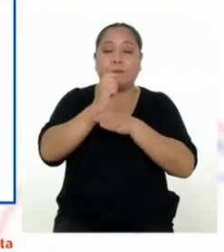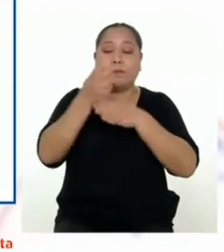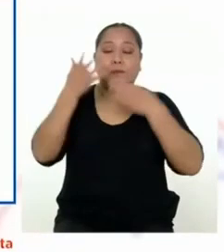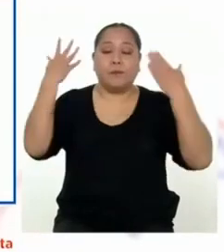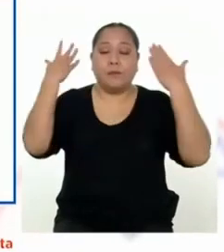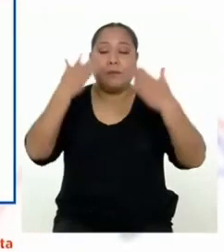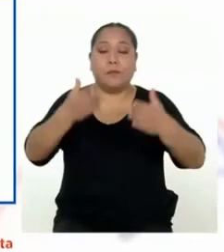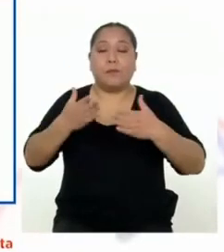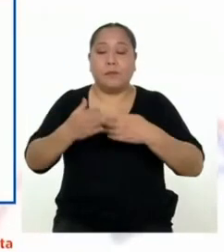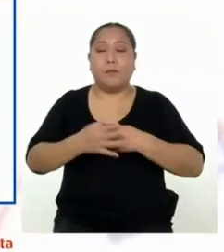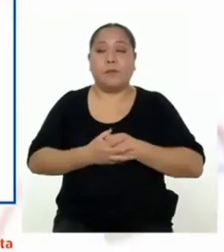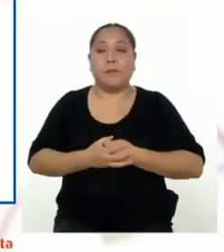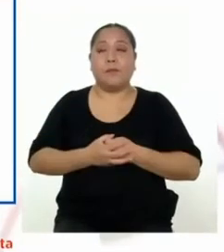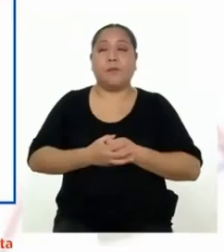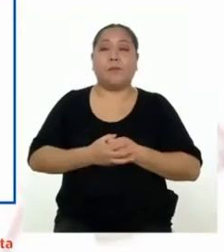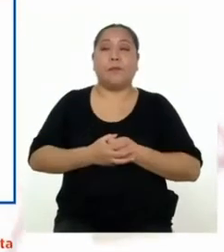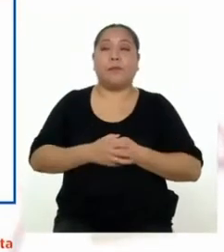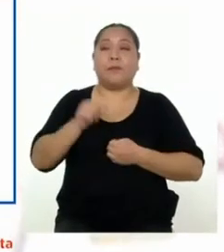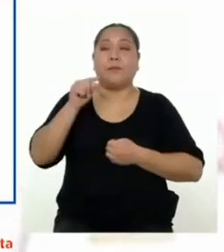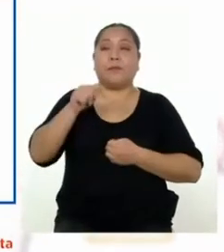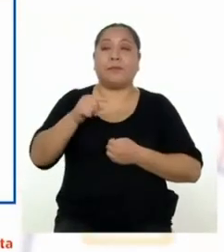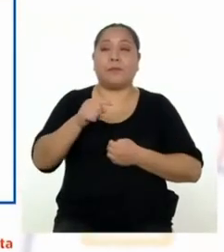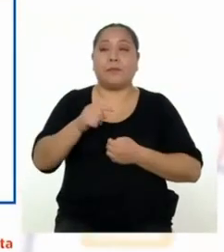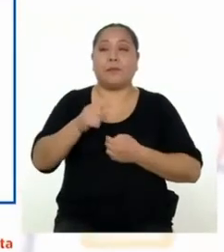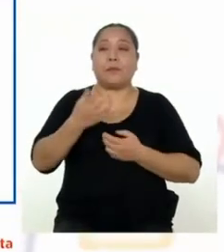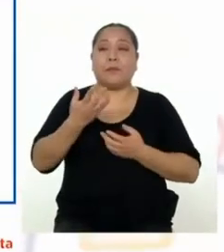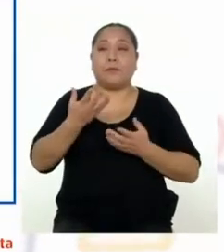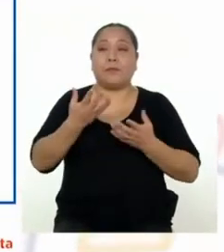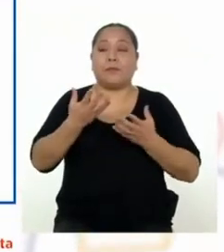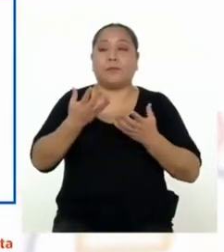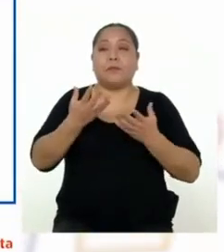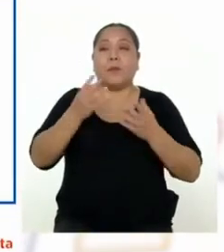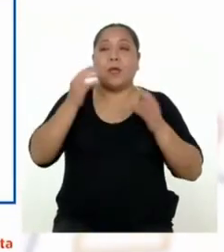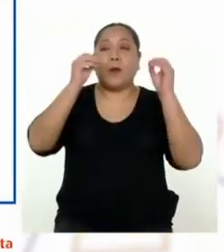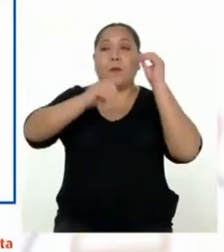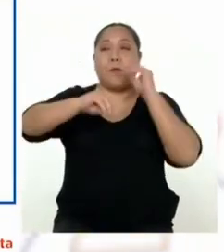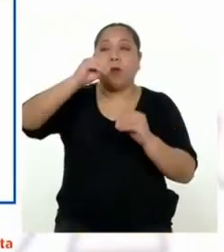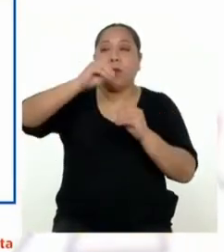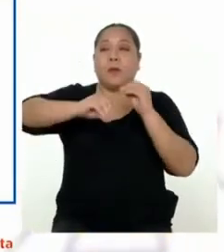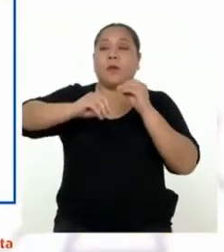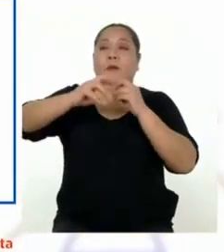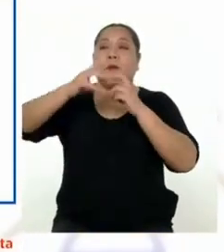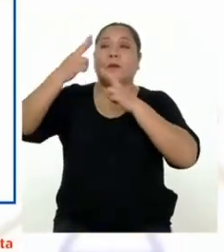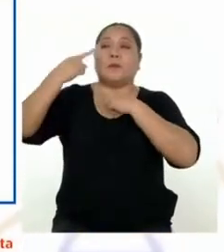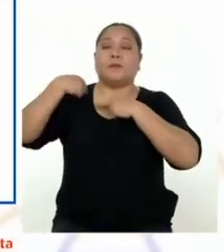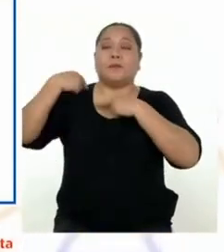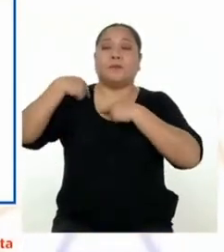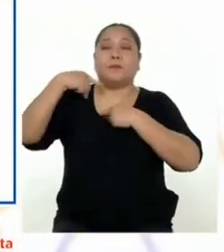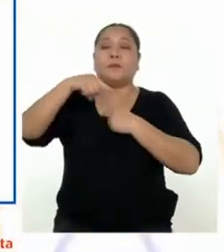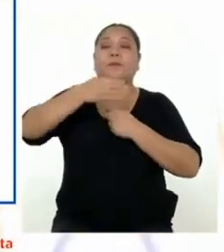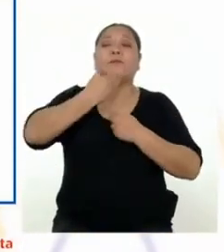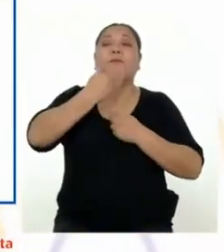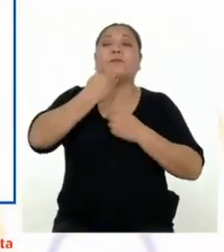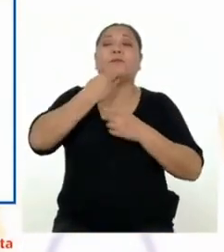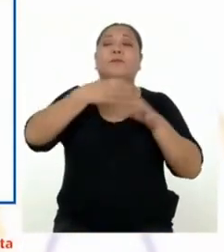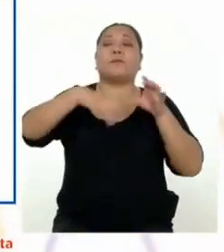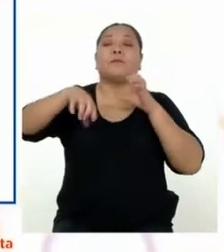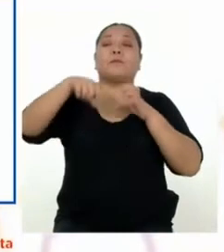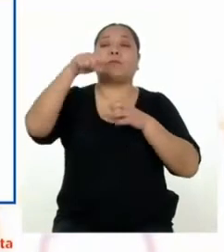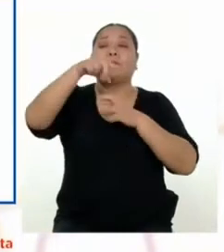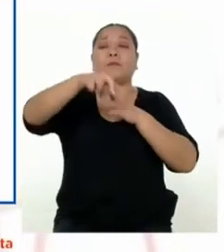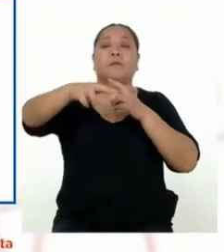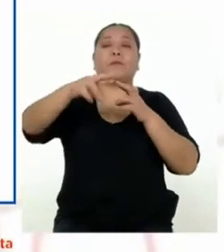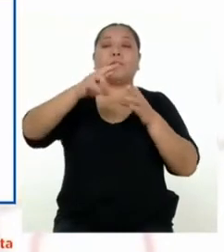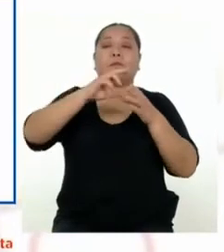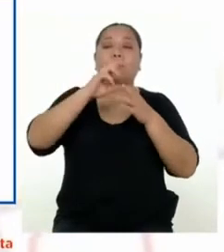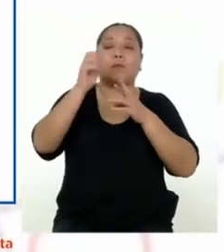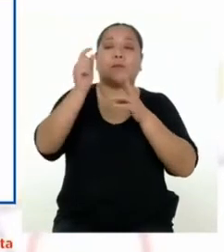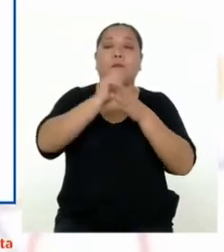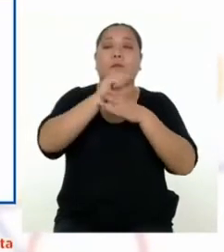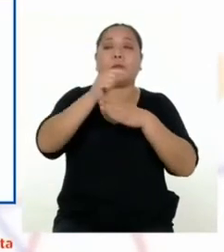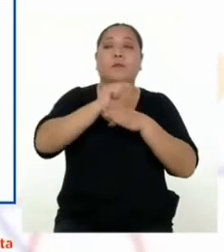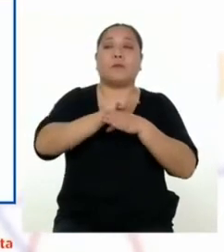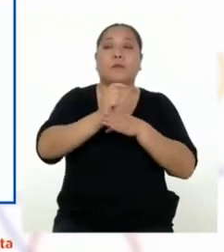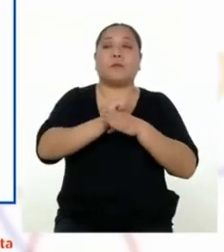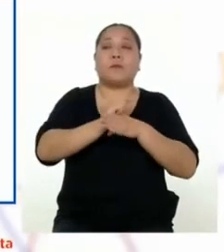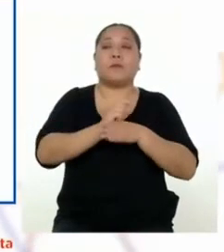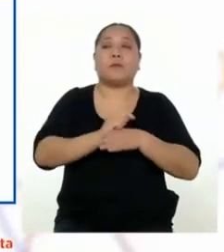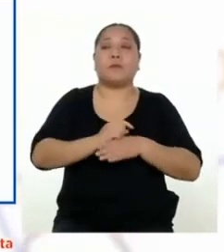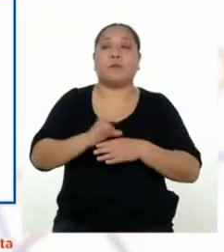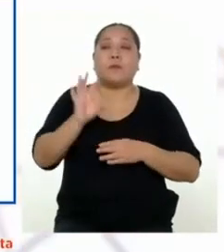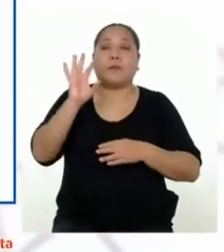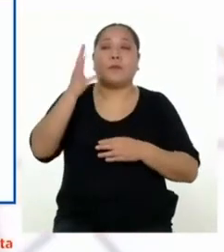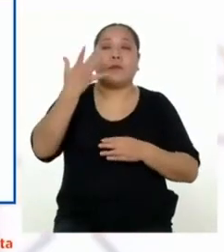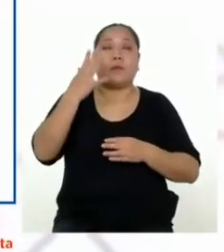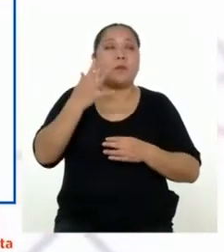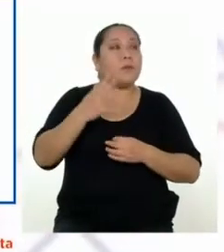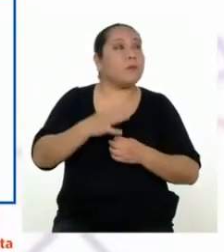específicas. Cuarta se registran a las y los responsables de la tarea. En la quinta se establece el tiempo